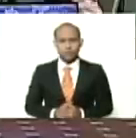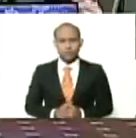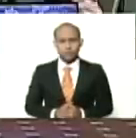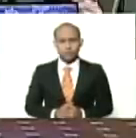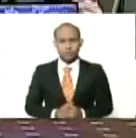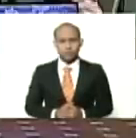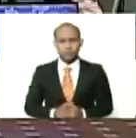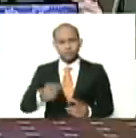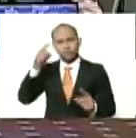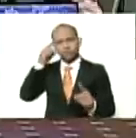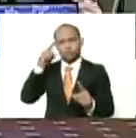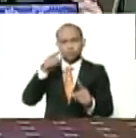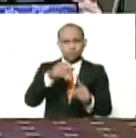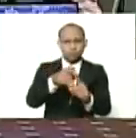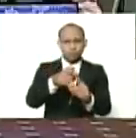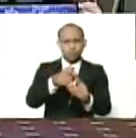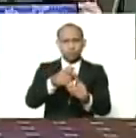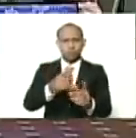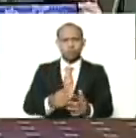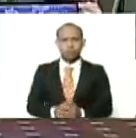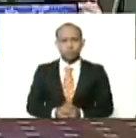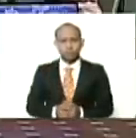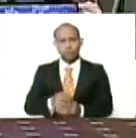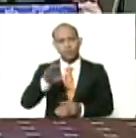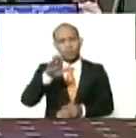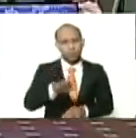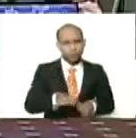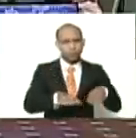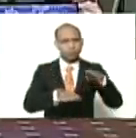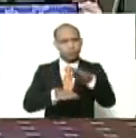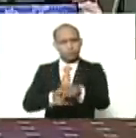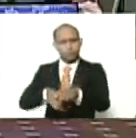para, avanzar,